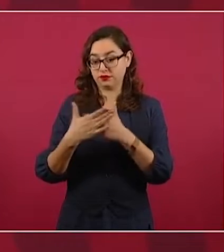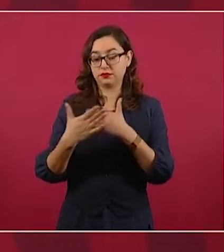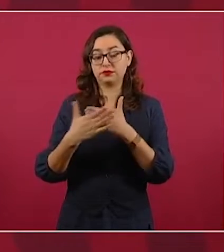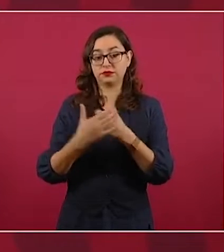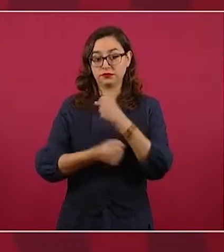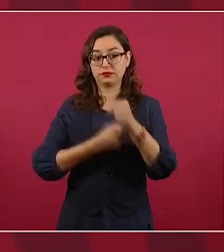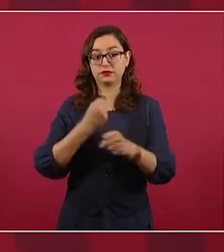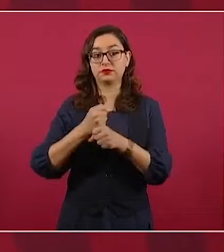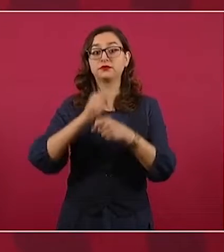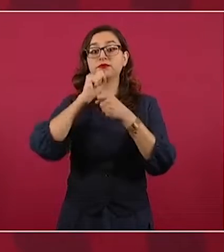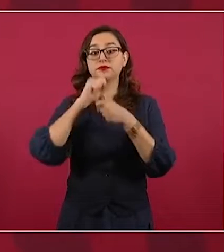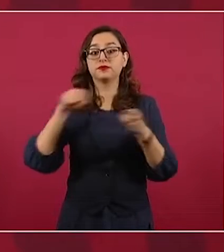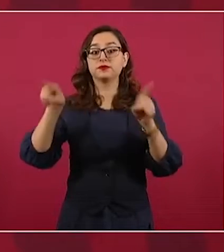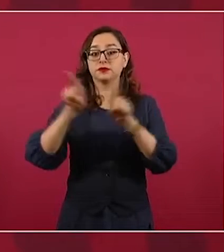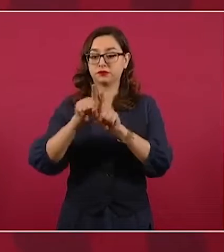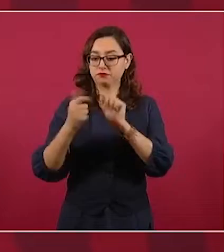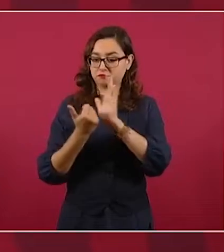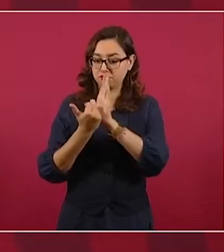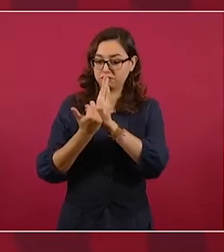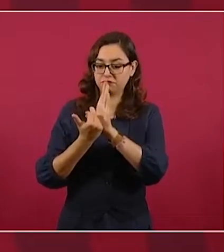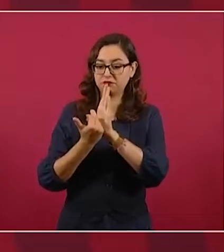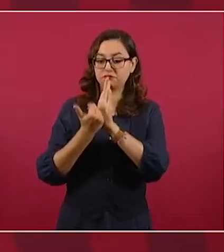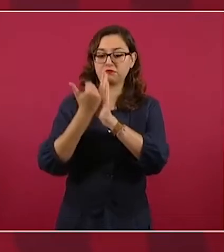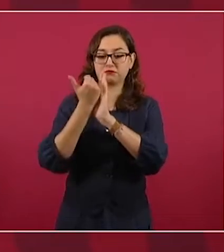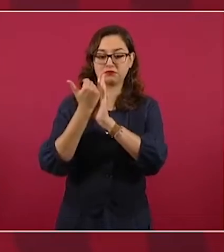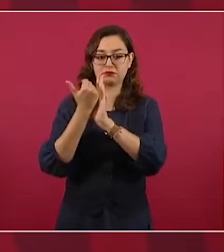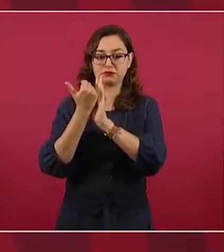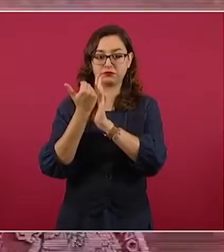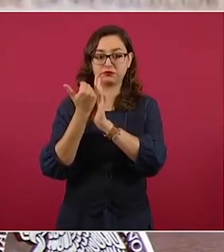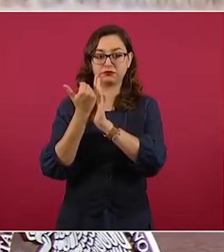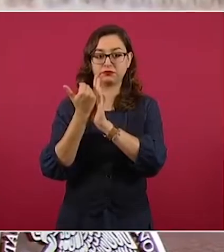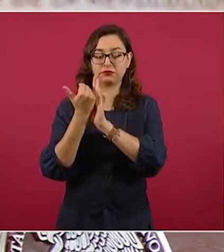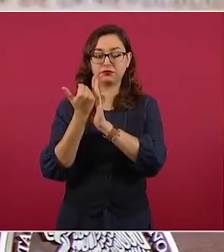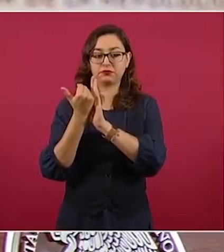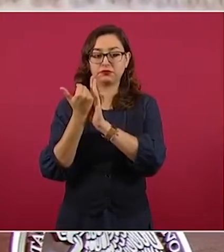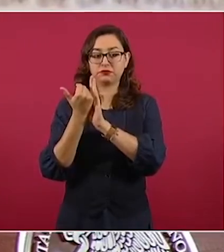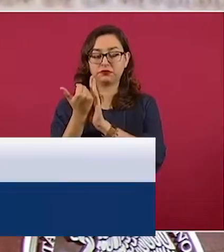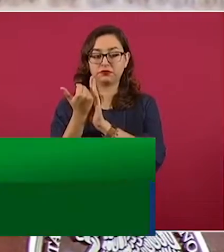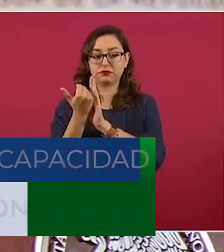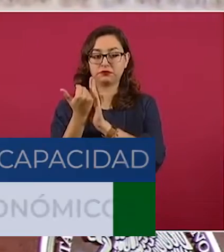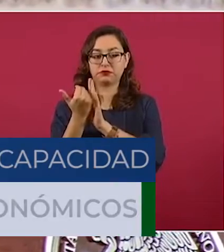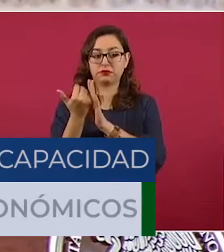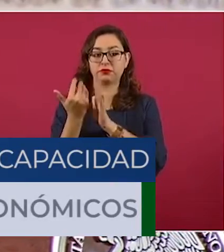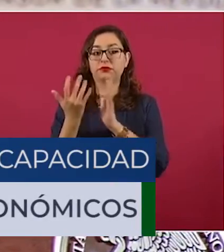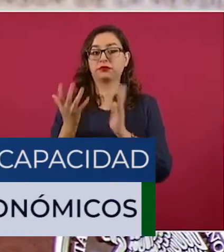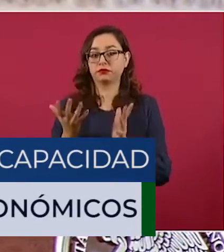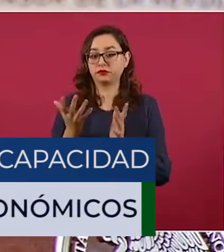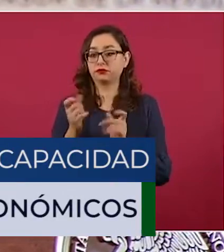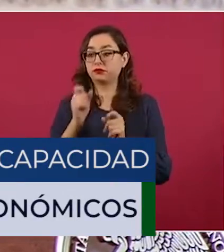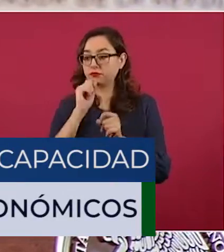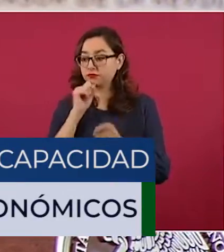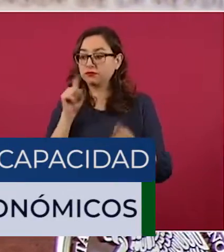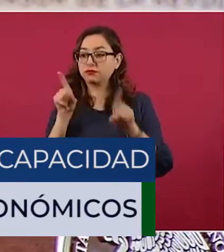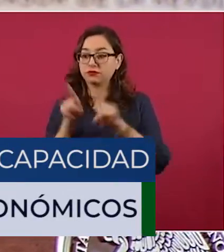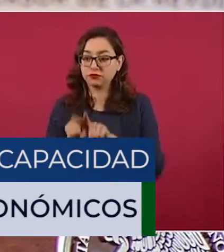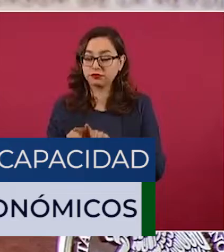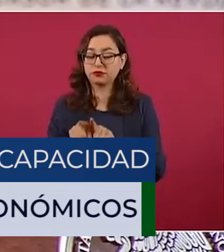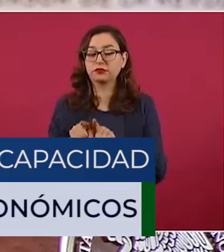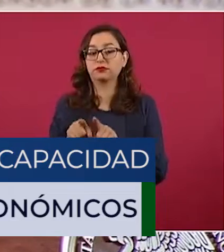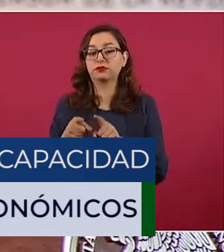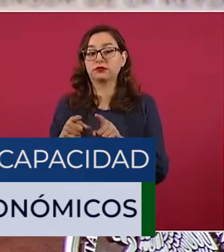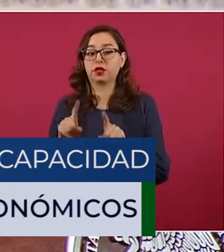sino que ya se están logrando